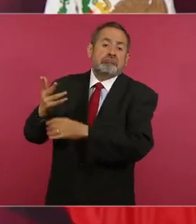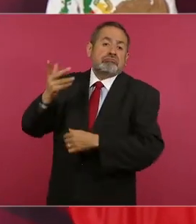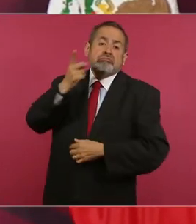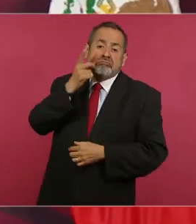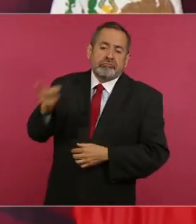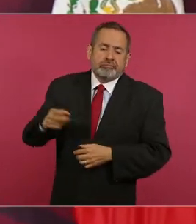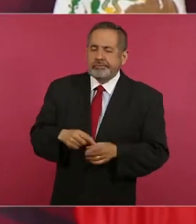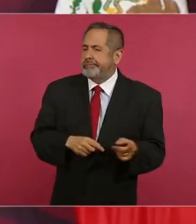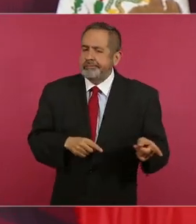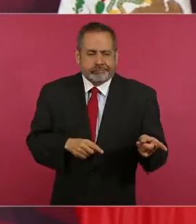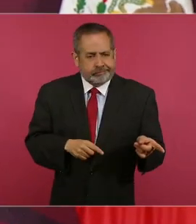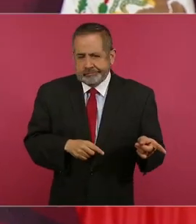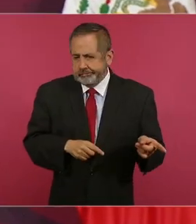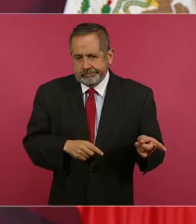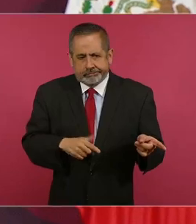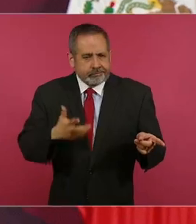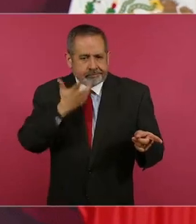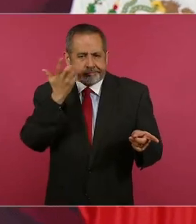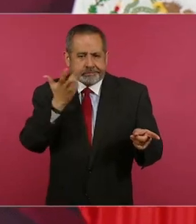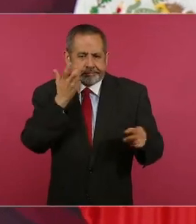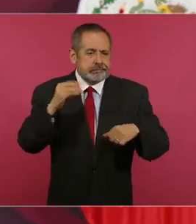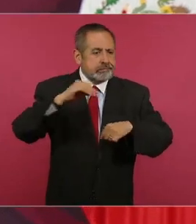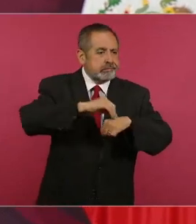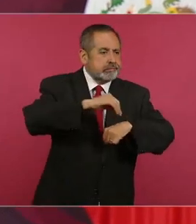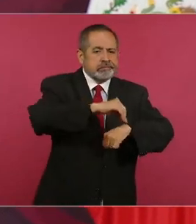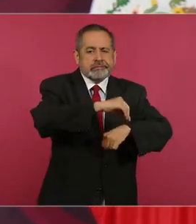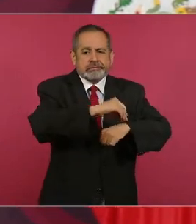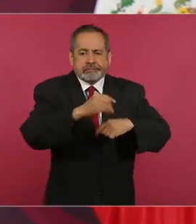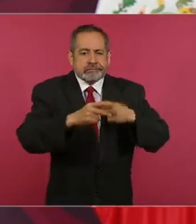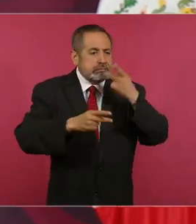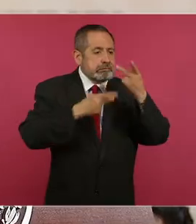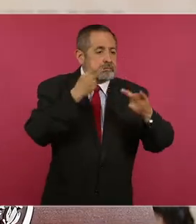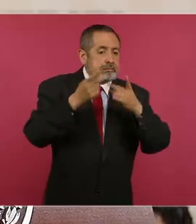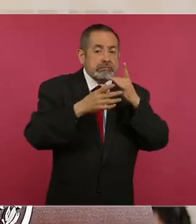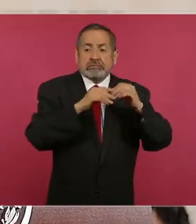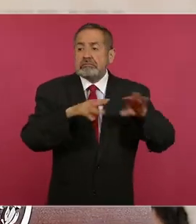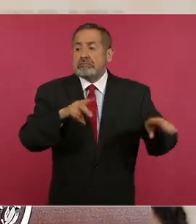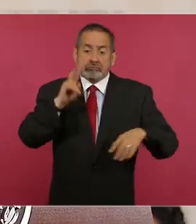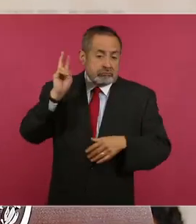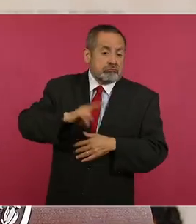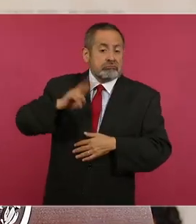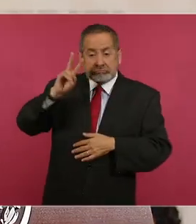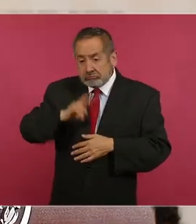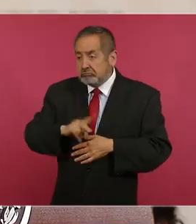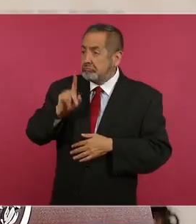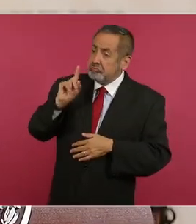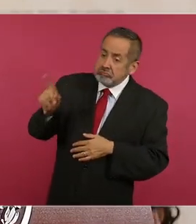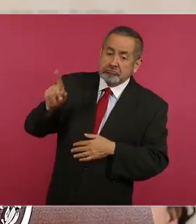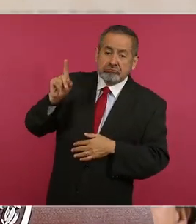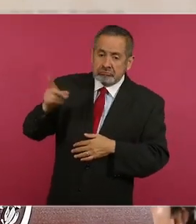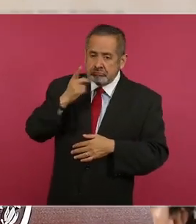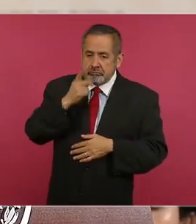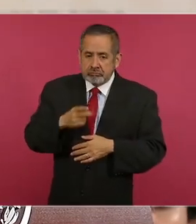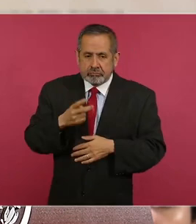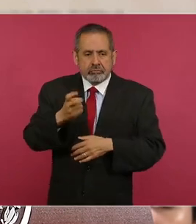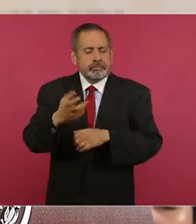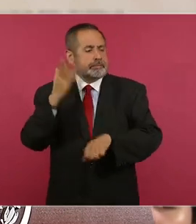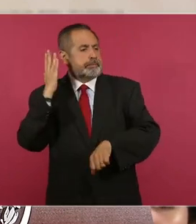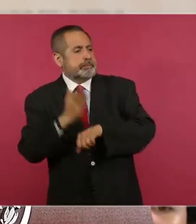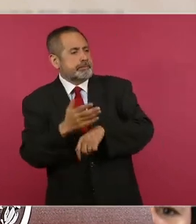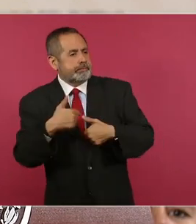manera burda y que con esa manipulación nos sancionaron,